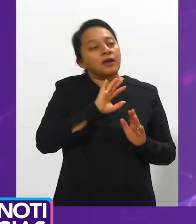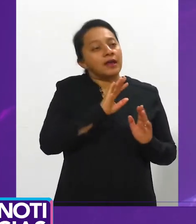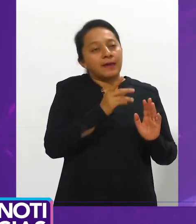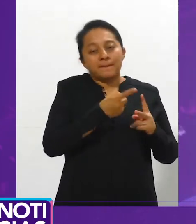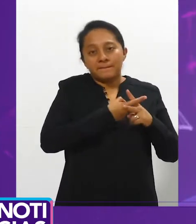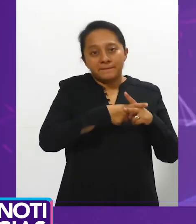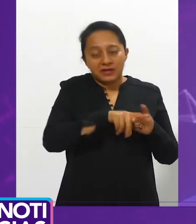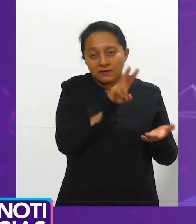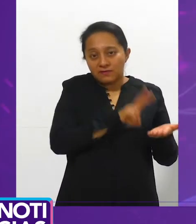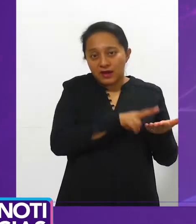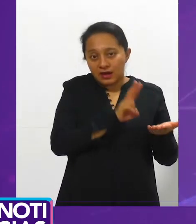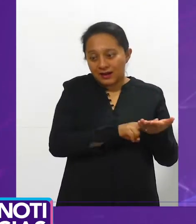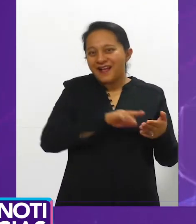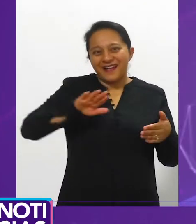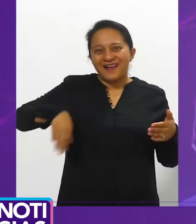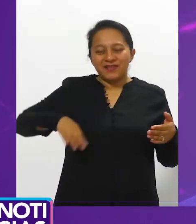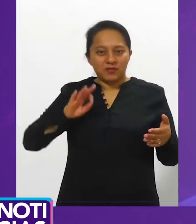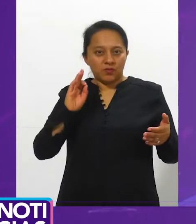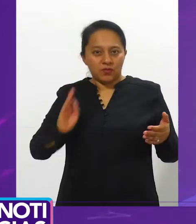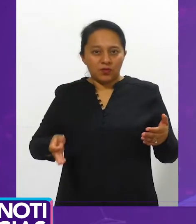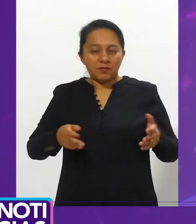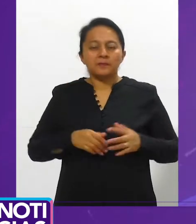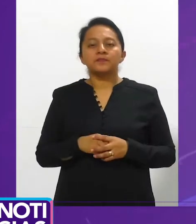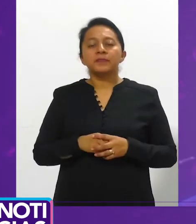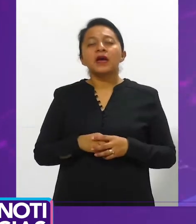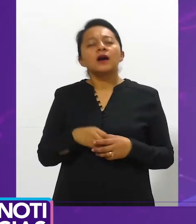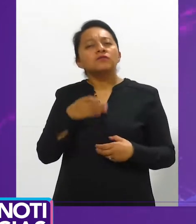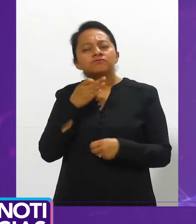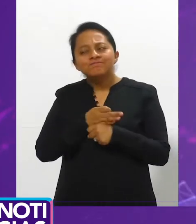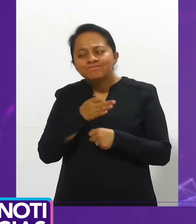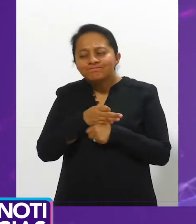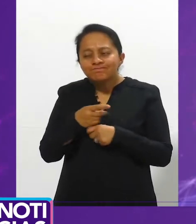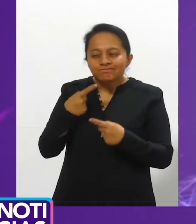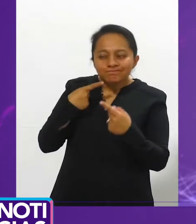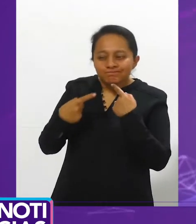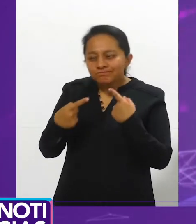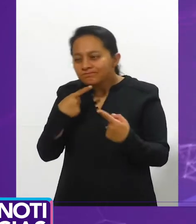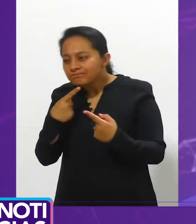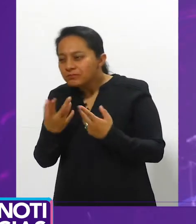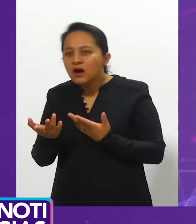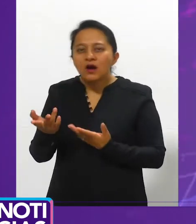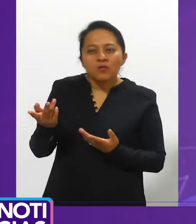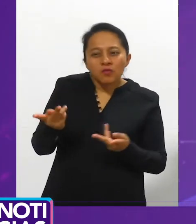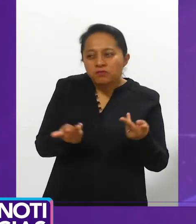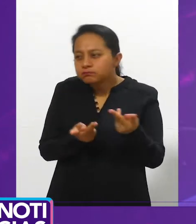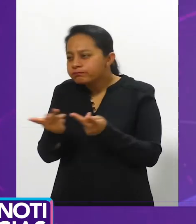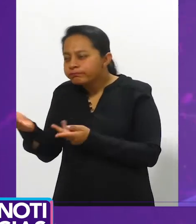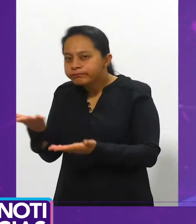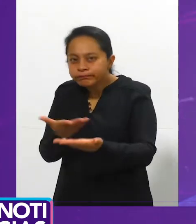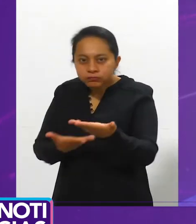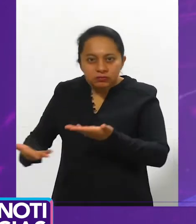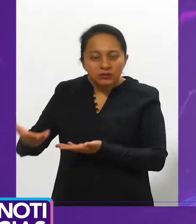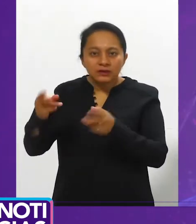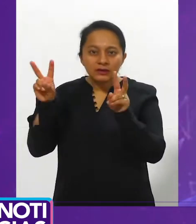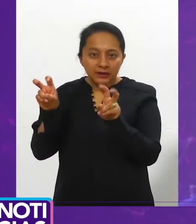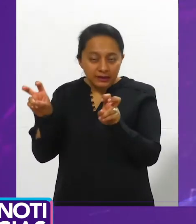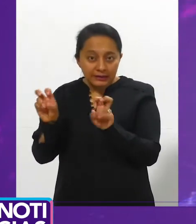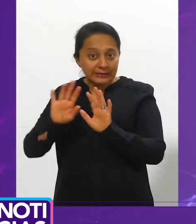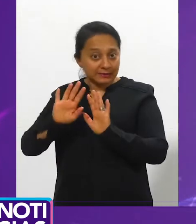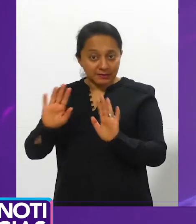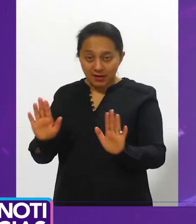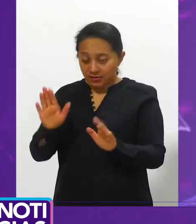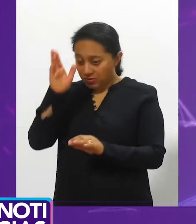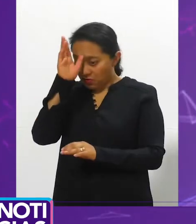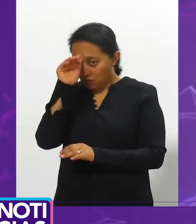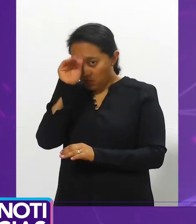consensando el tema, entonces ya una vez que esté consensado, pues se procederá a